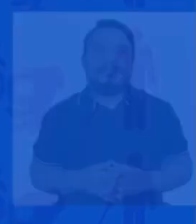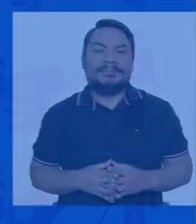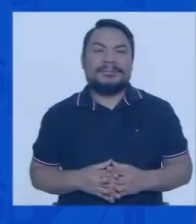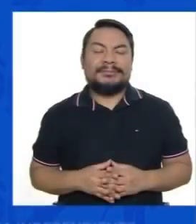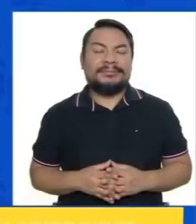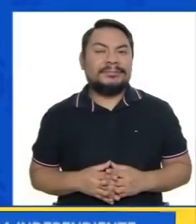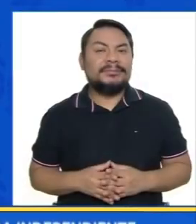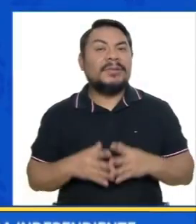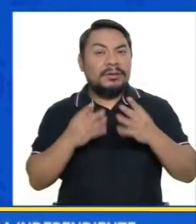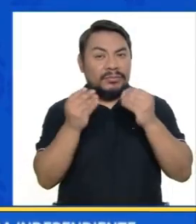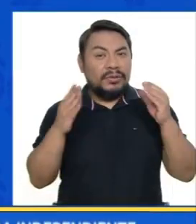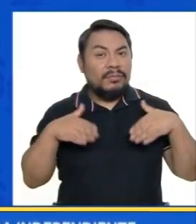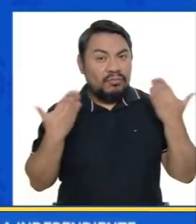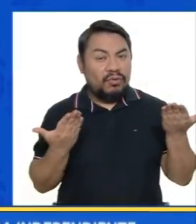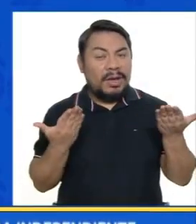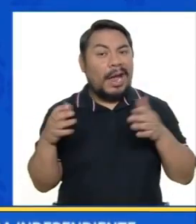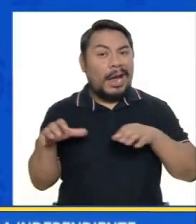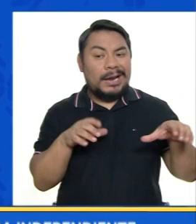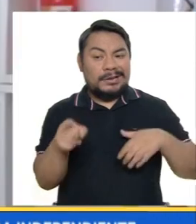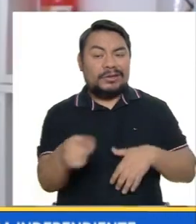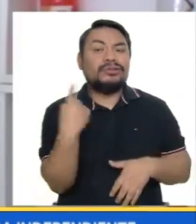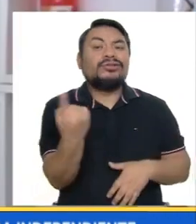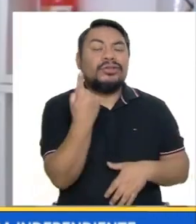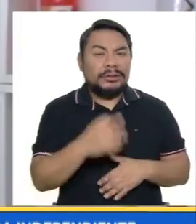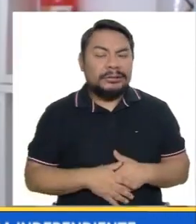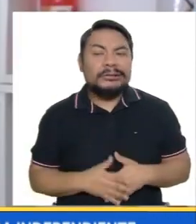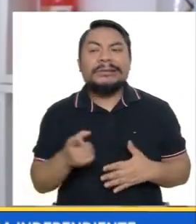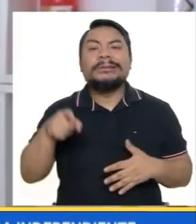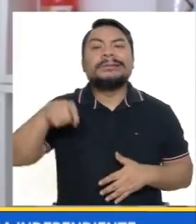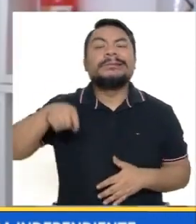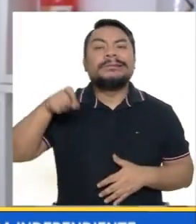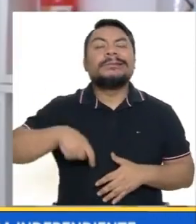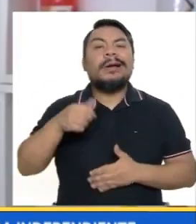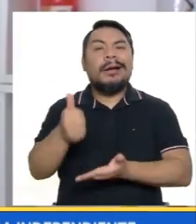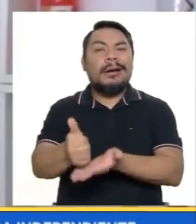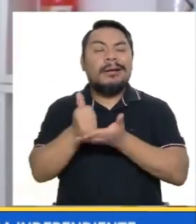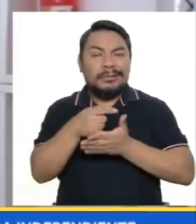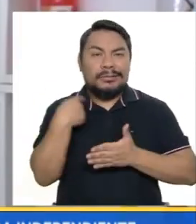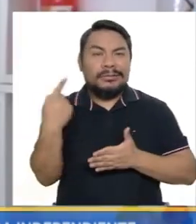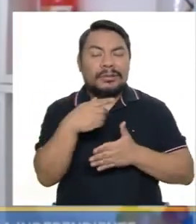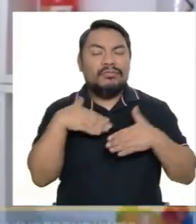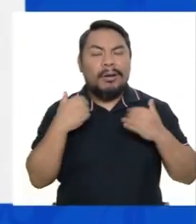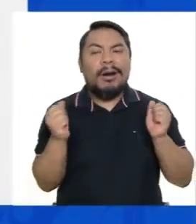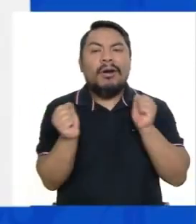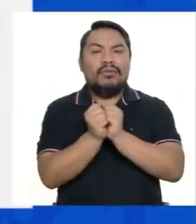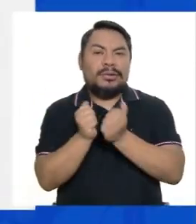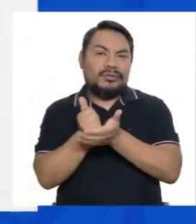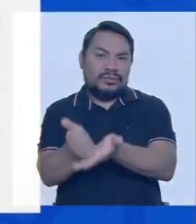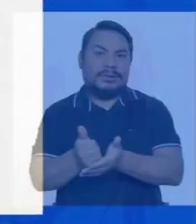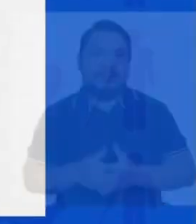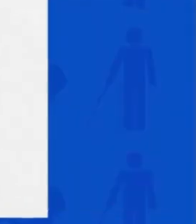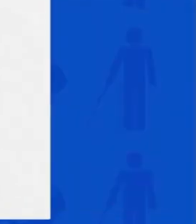Hay muchas cosas que pueden hacer ellos solos Las cosas que necesitan ayuda ahí estamos nosotros para poder ayudarlos